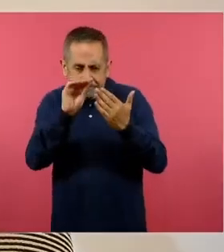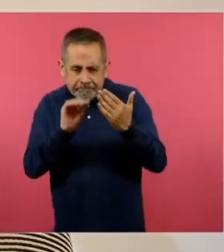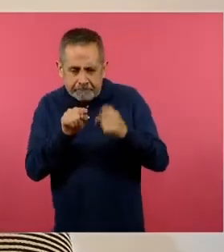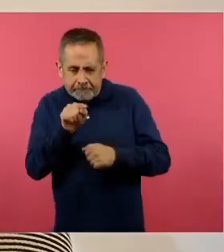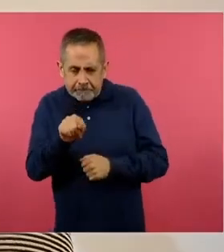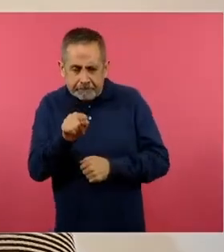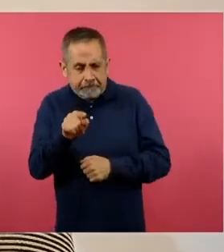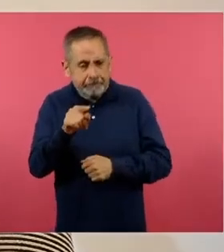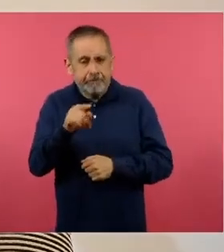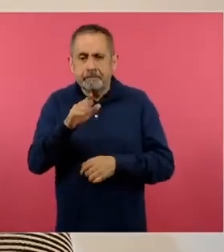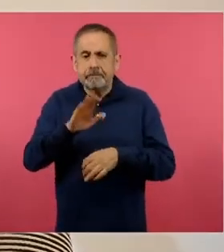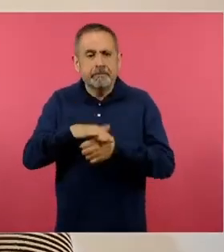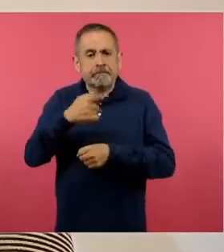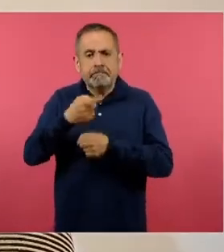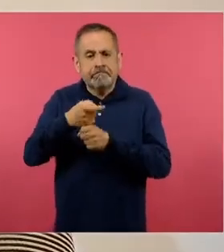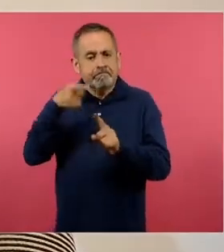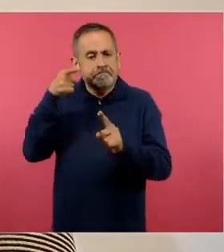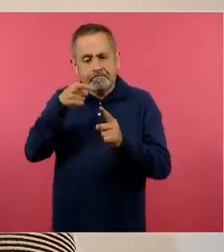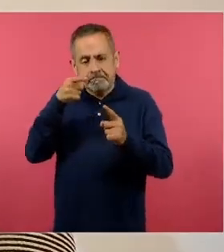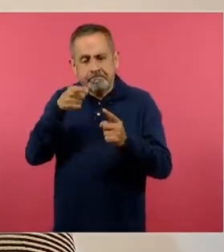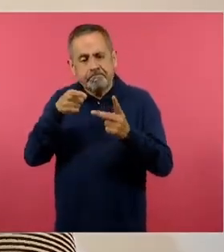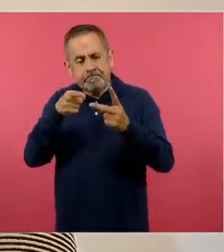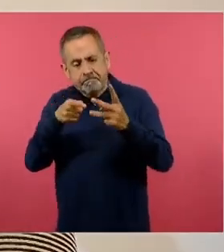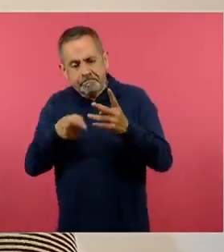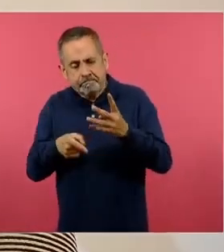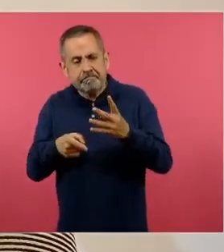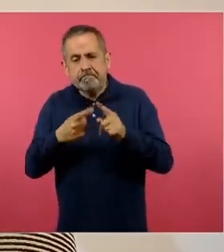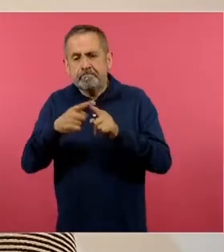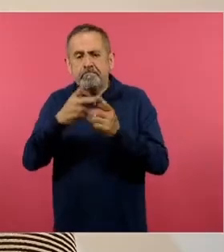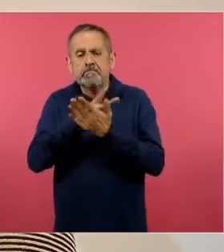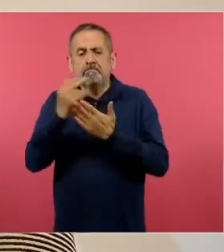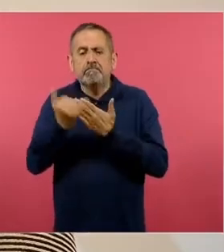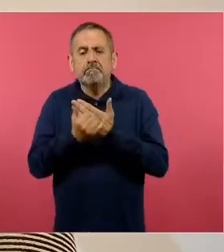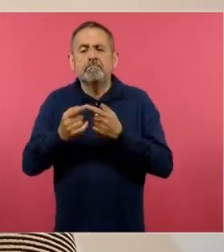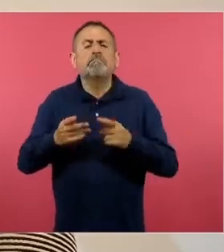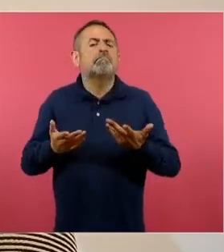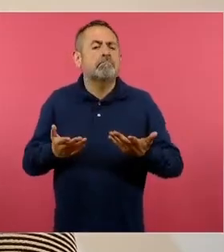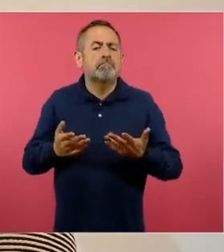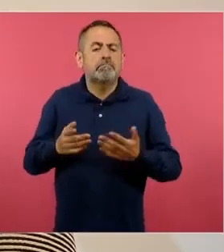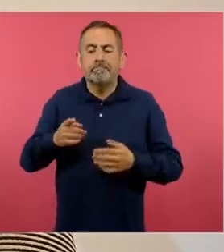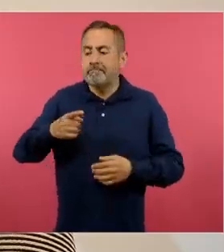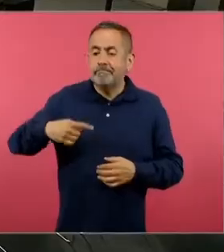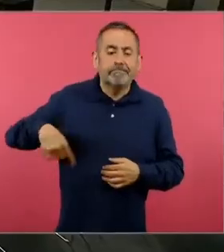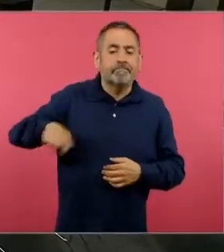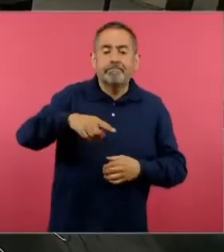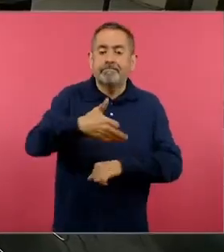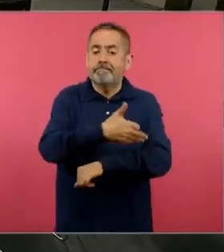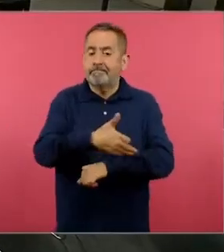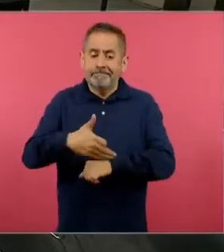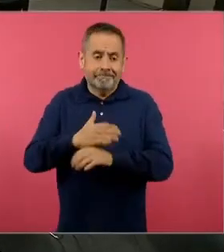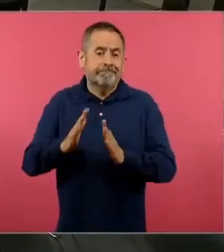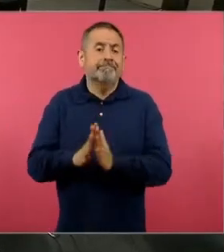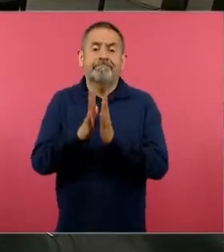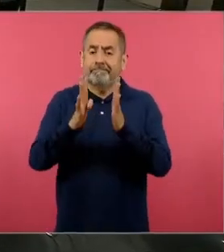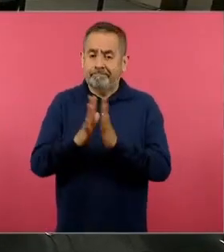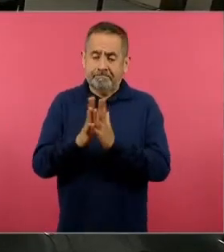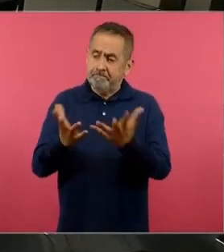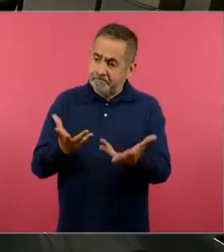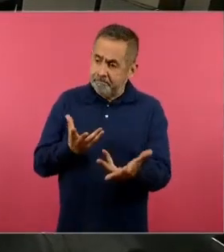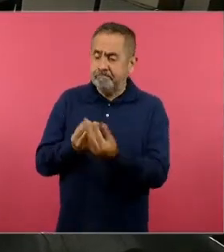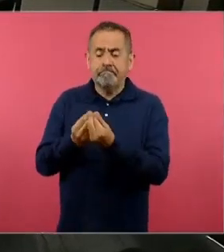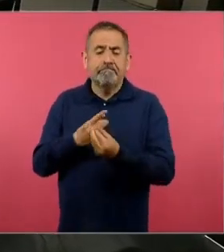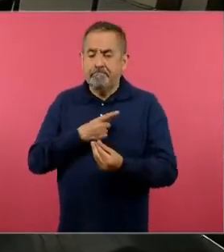elementos centrales que todos los proyectos que vienen en este libro es que está la participación de las familias de manera explícita,